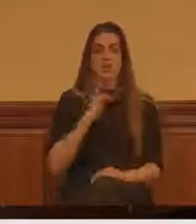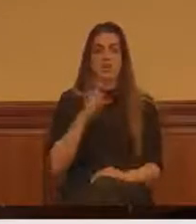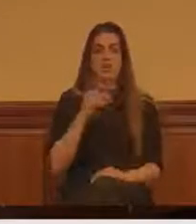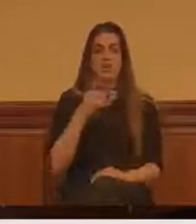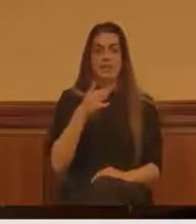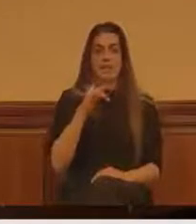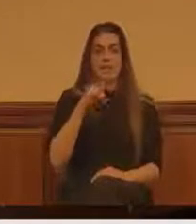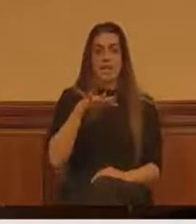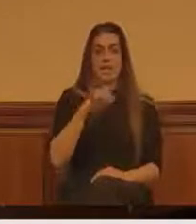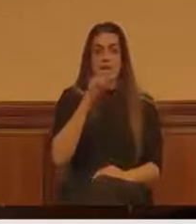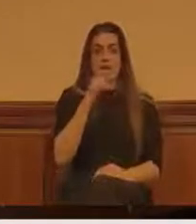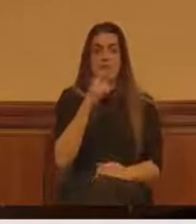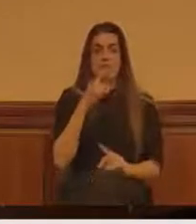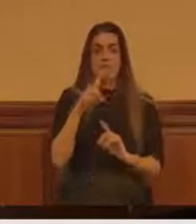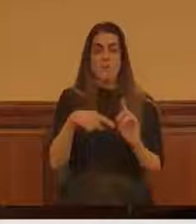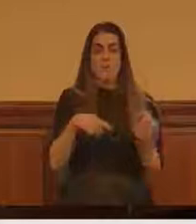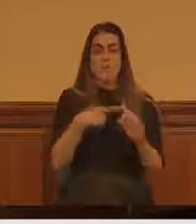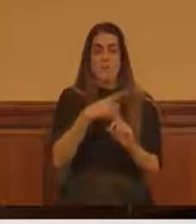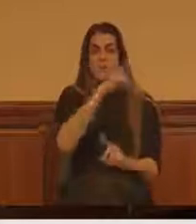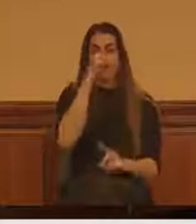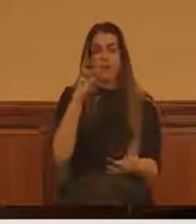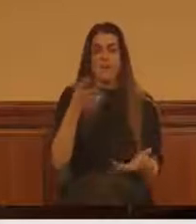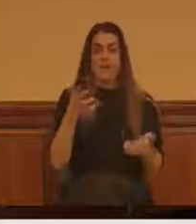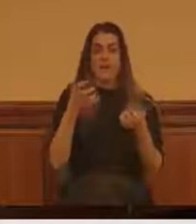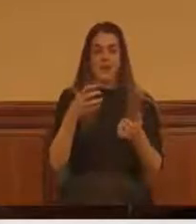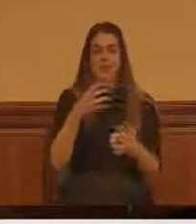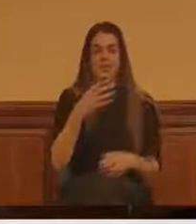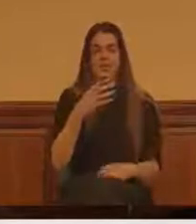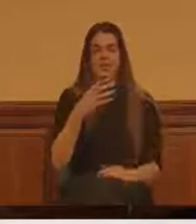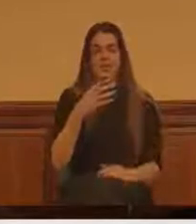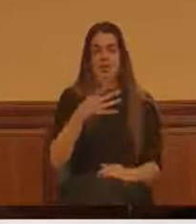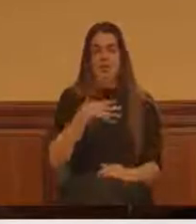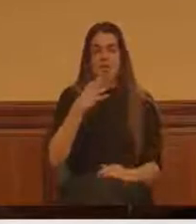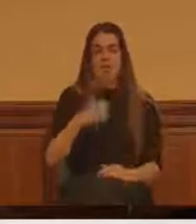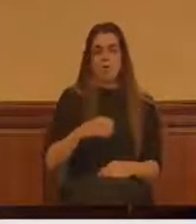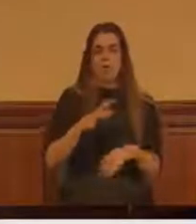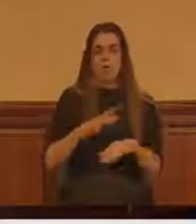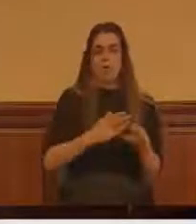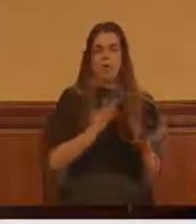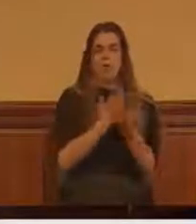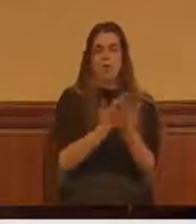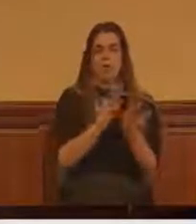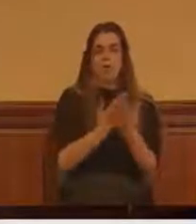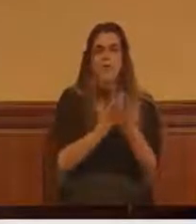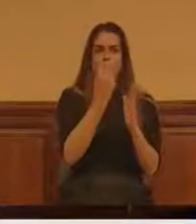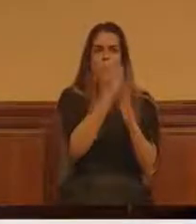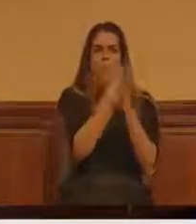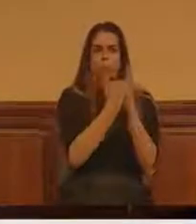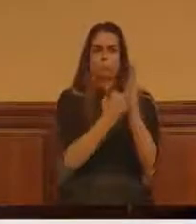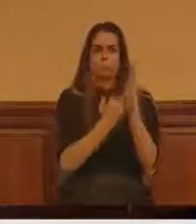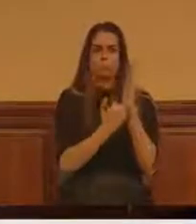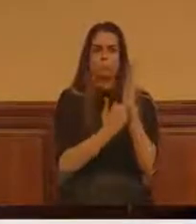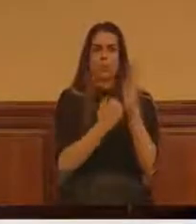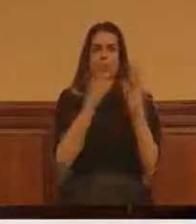Madrid Ganar Móstoles hizo propuestas para proteger a los animales en nevadas como Filomena.